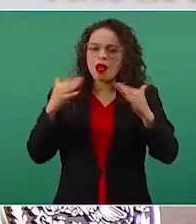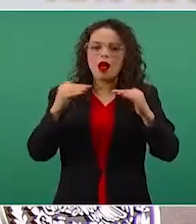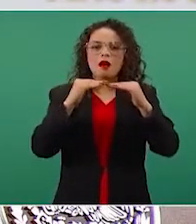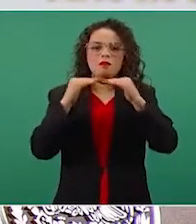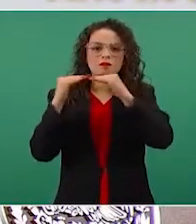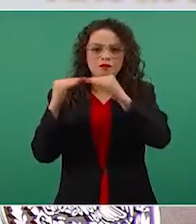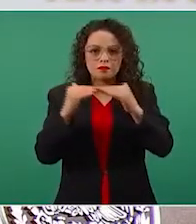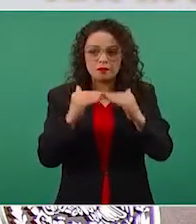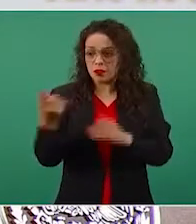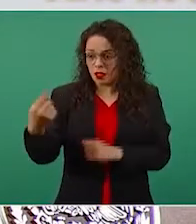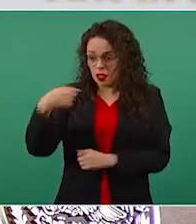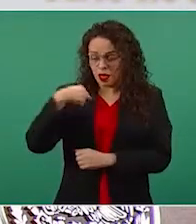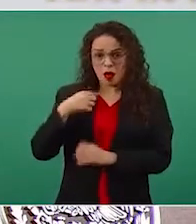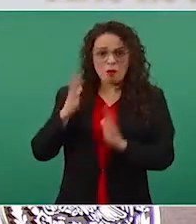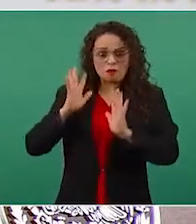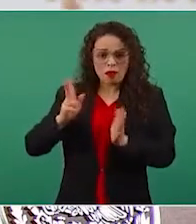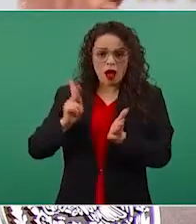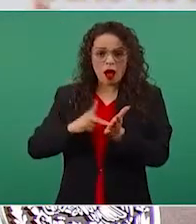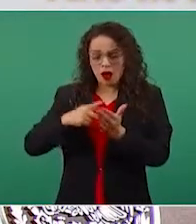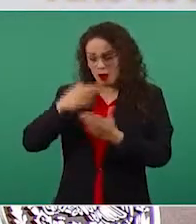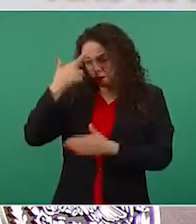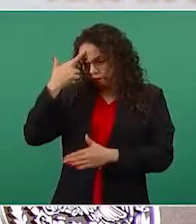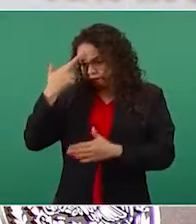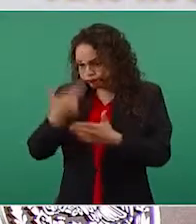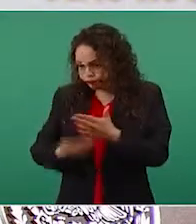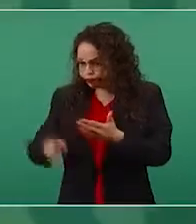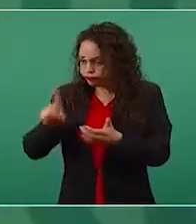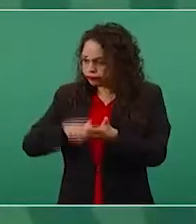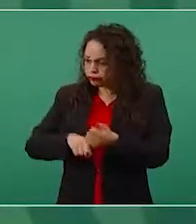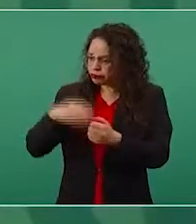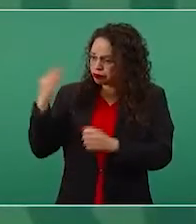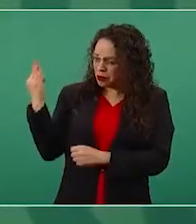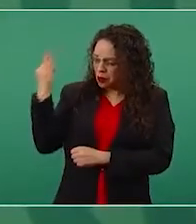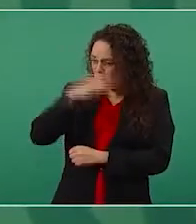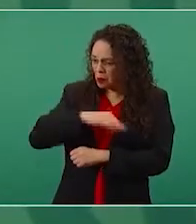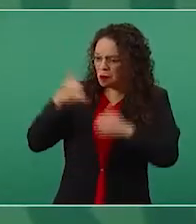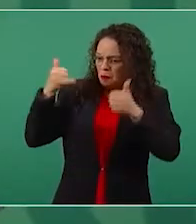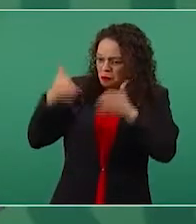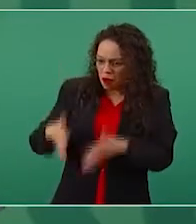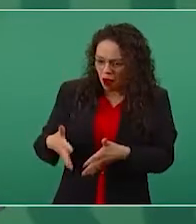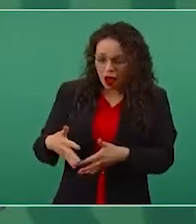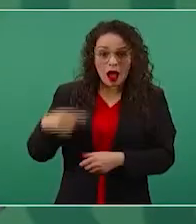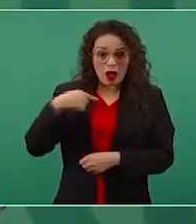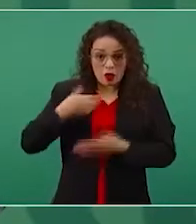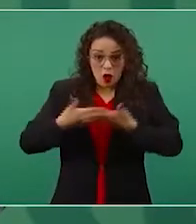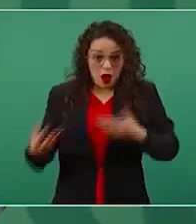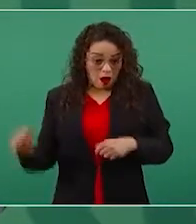electorales. ¿Cómo, siendo presidente, me voy a callar